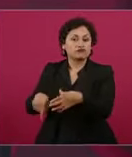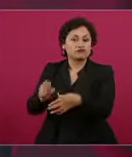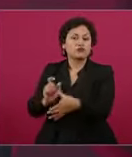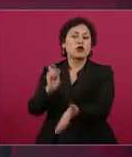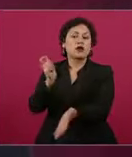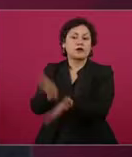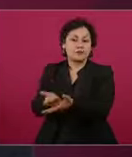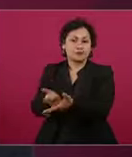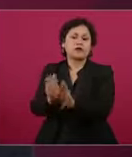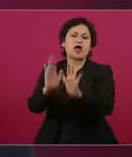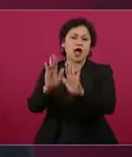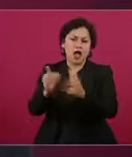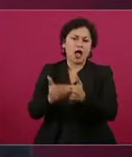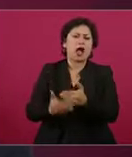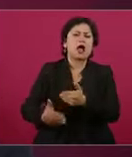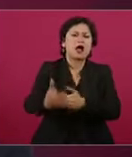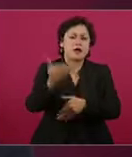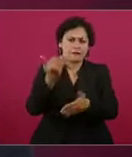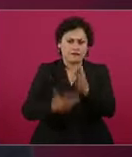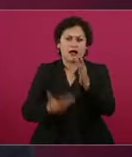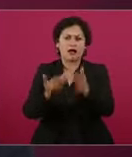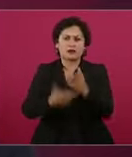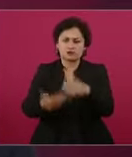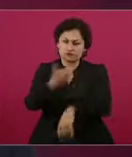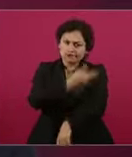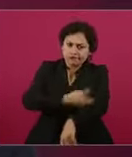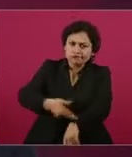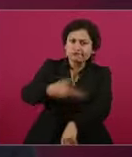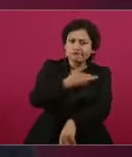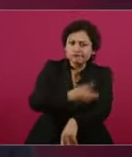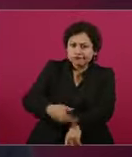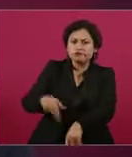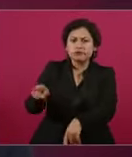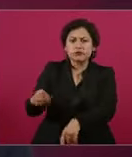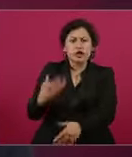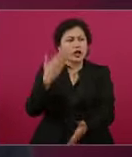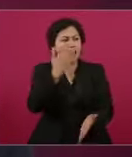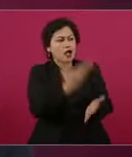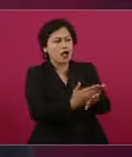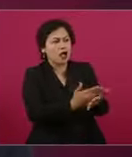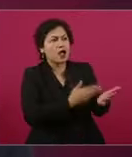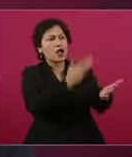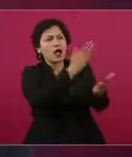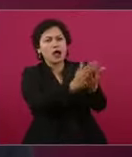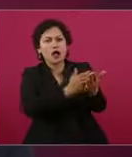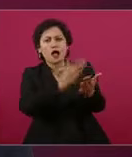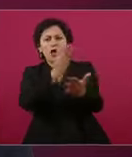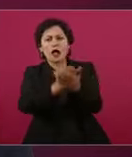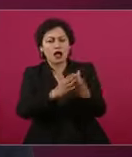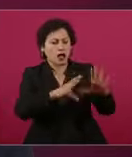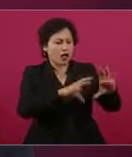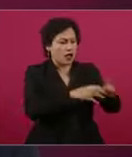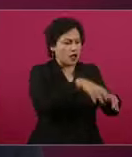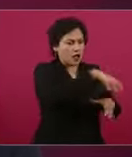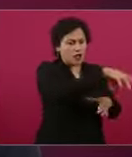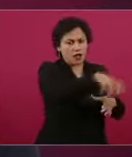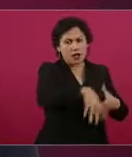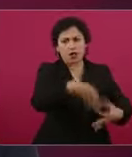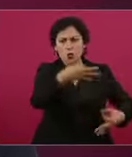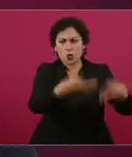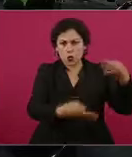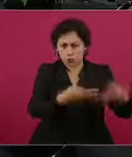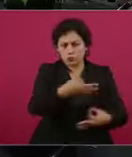trámites en algunos juzgados. Y yo espero que aquí